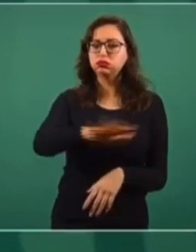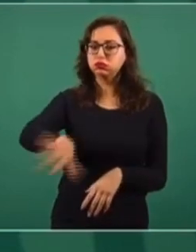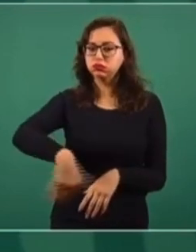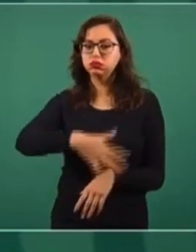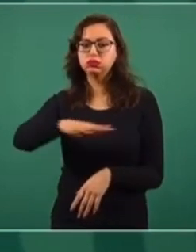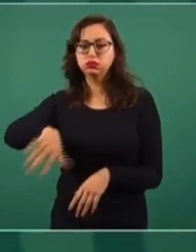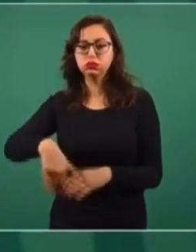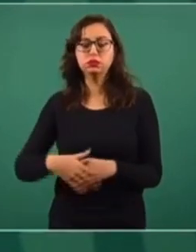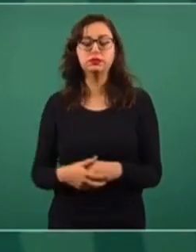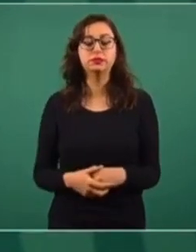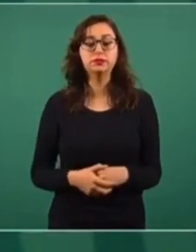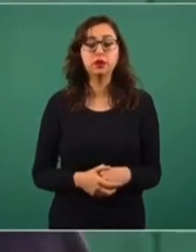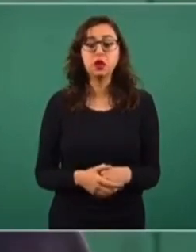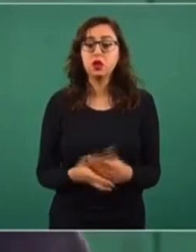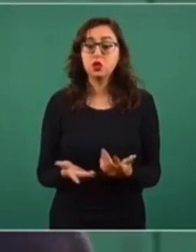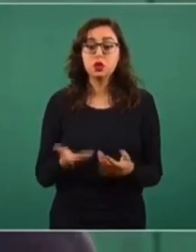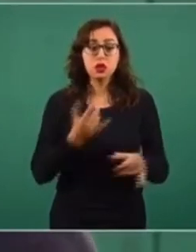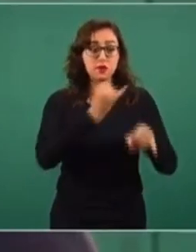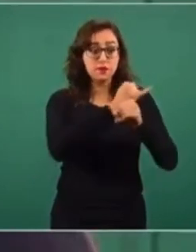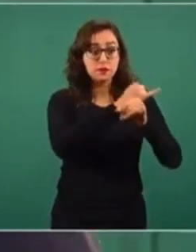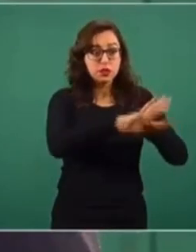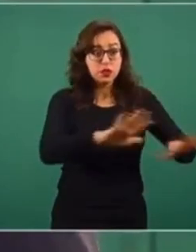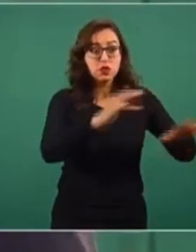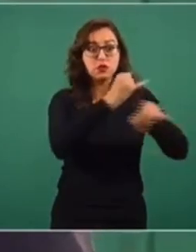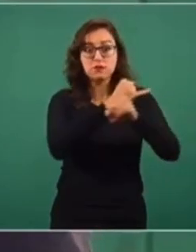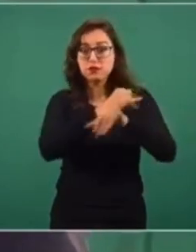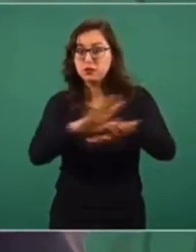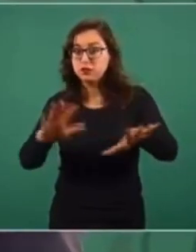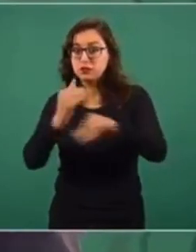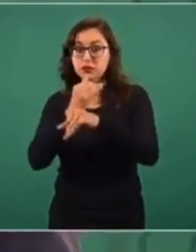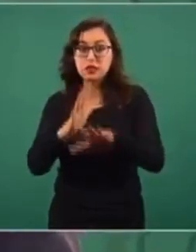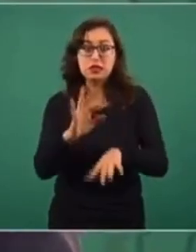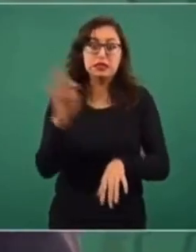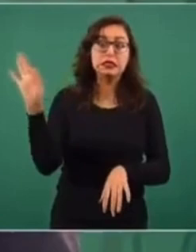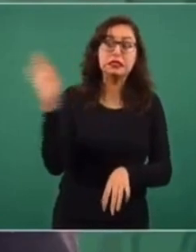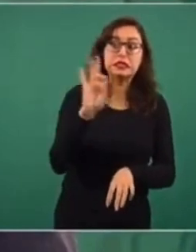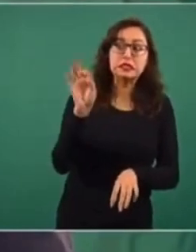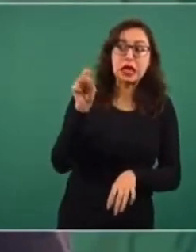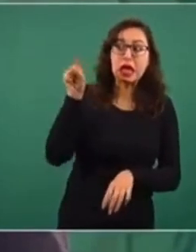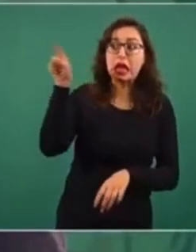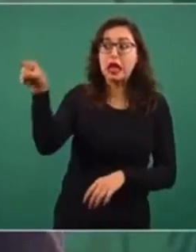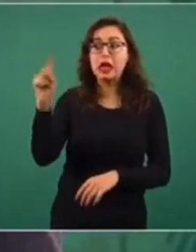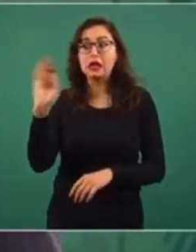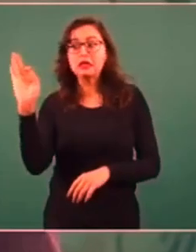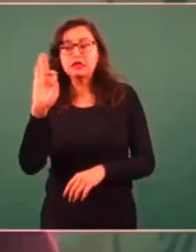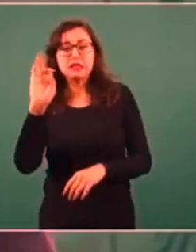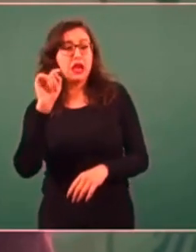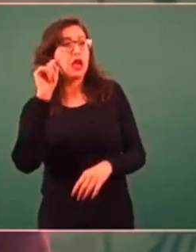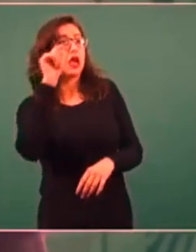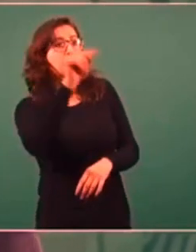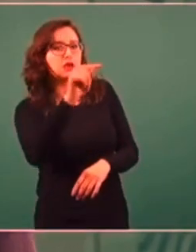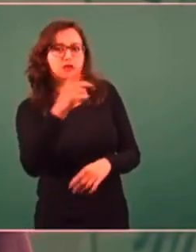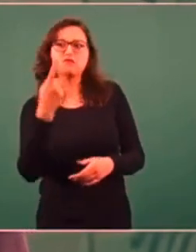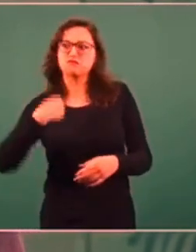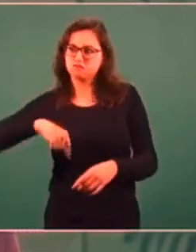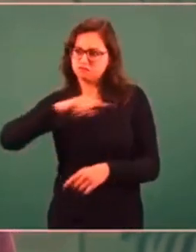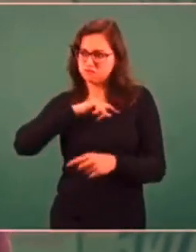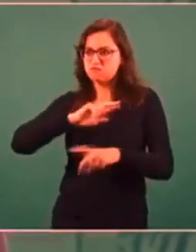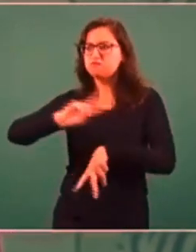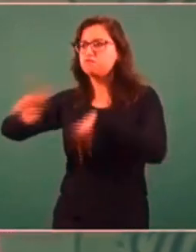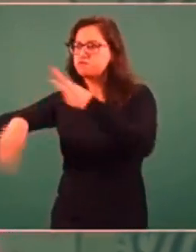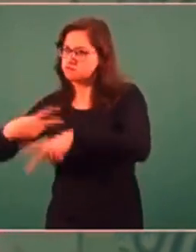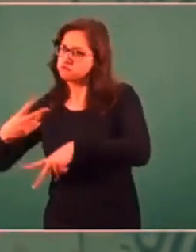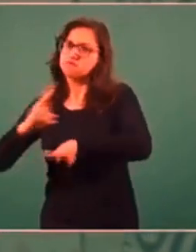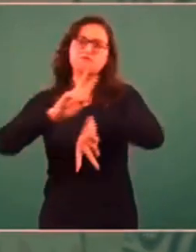atendiendo toda la información y todo indicio que nos pueda conducir a conocer el